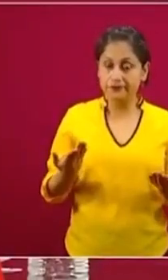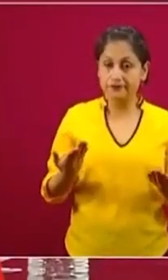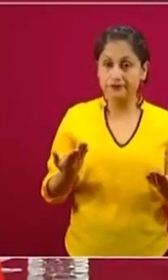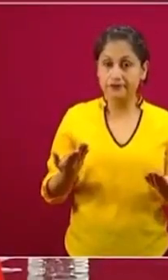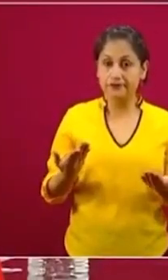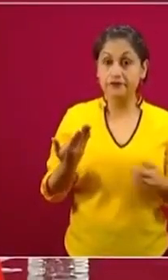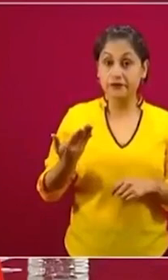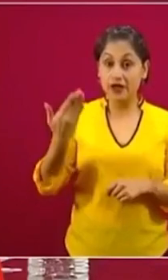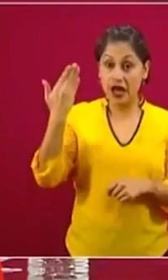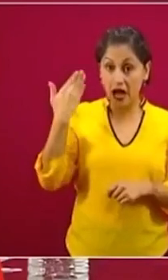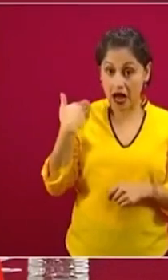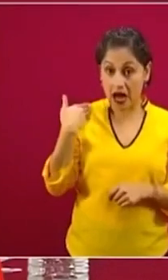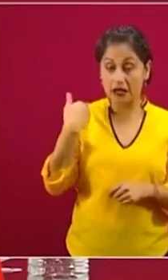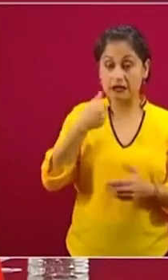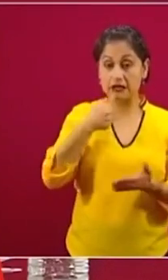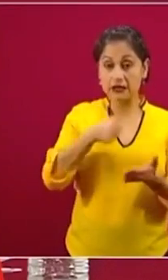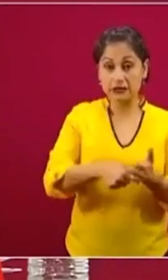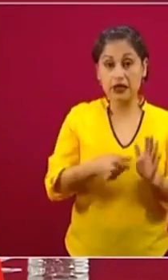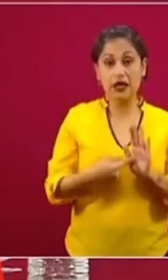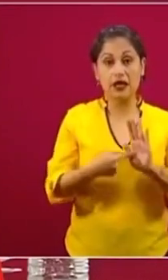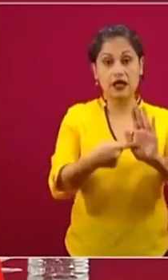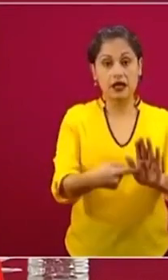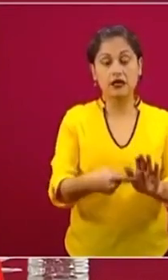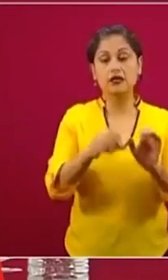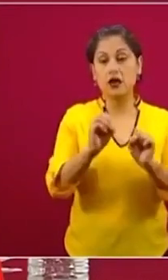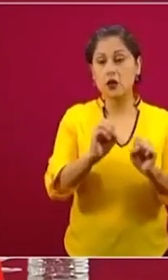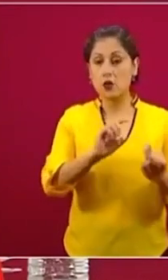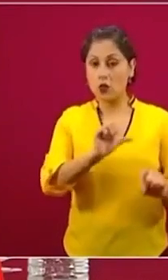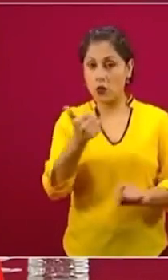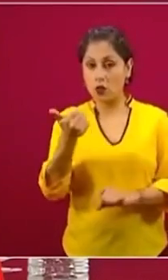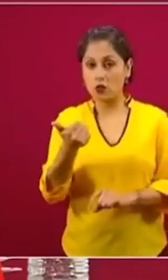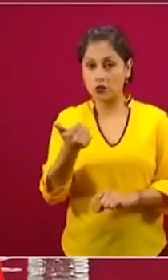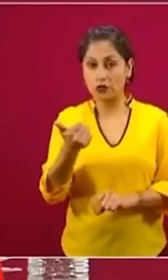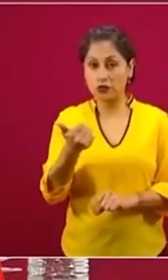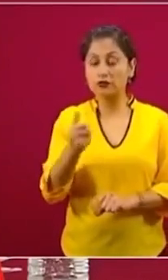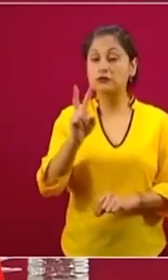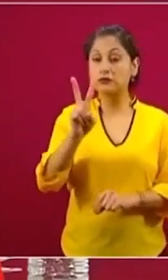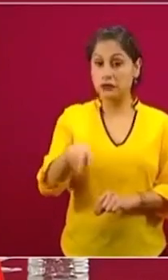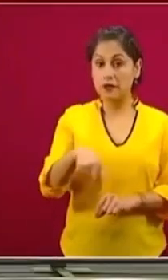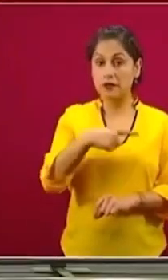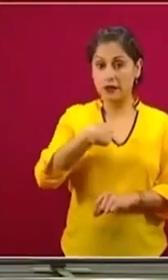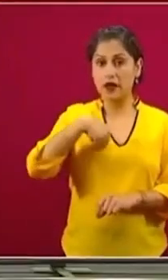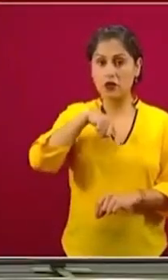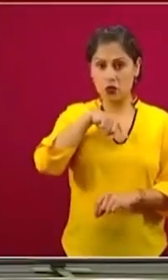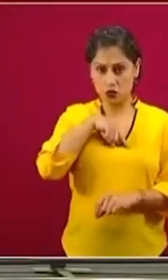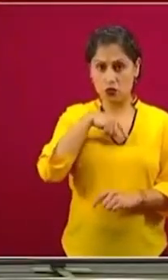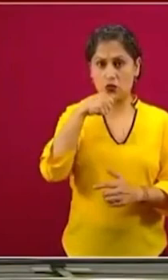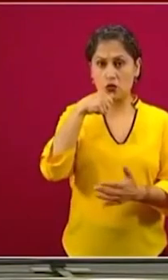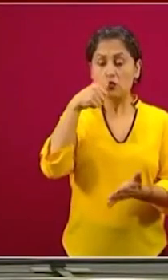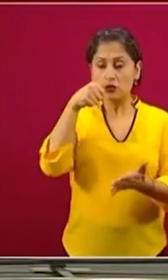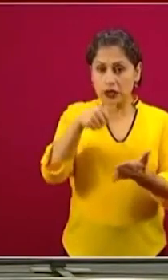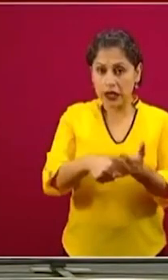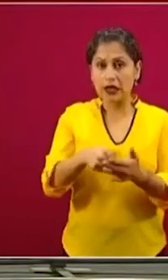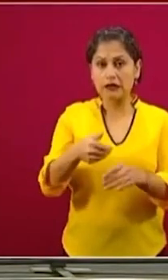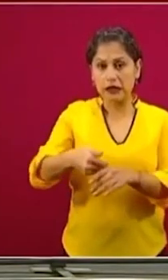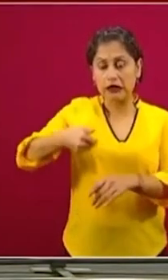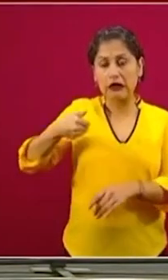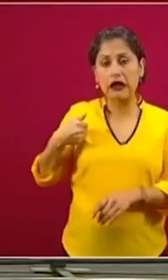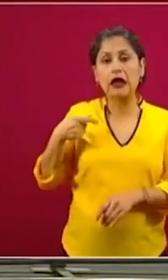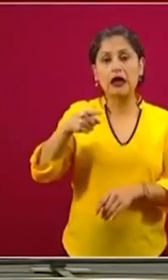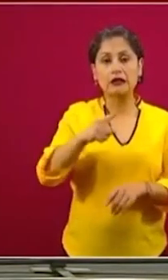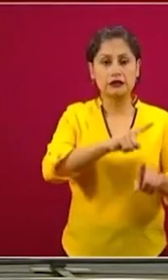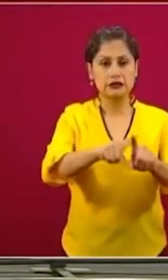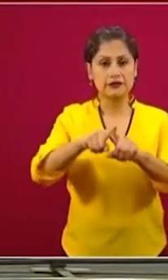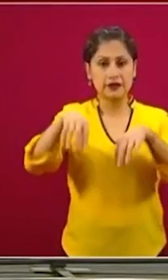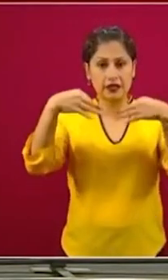previamente y demás, incluso hubo algunas que se hicieron antes de que tuviéramos todo el formato de llenado del registro. Recordarán que al